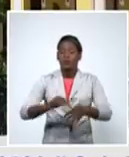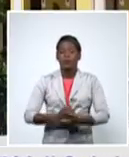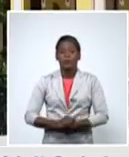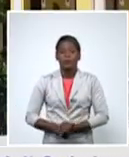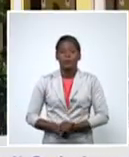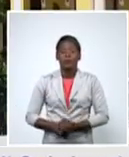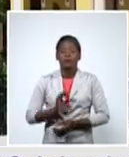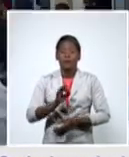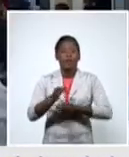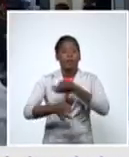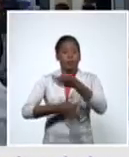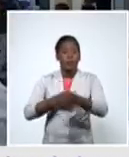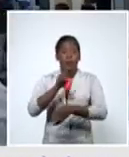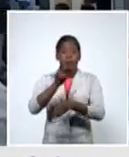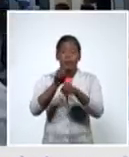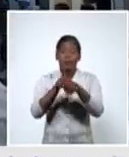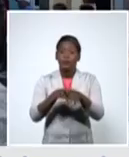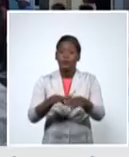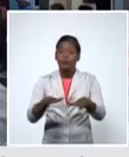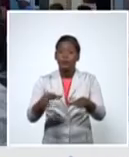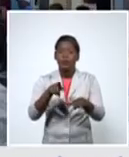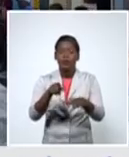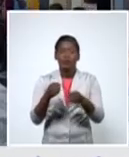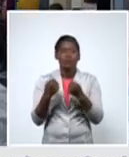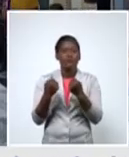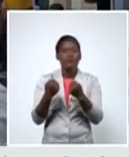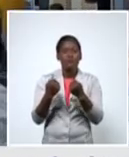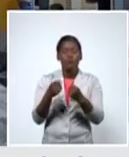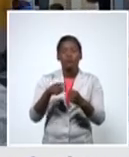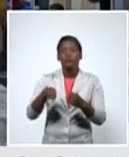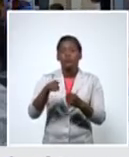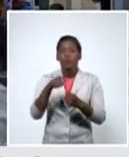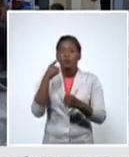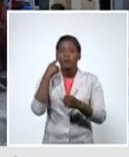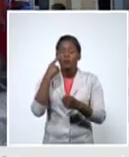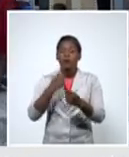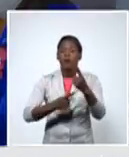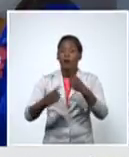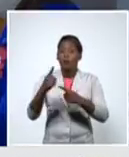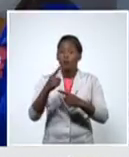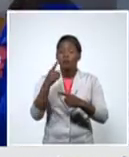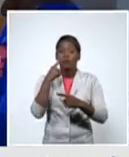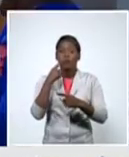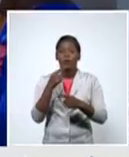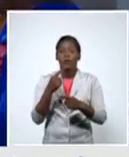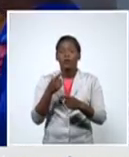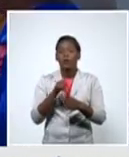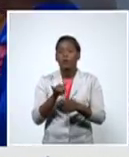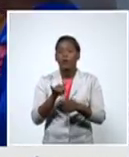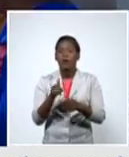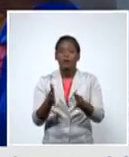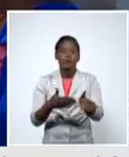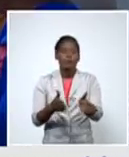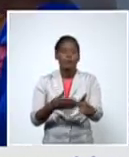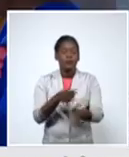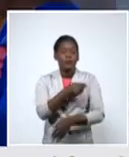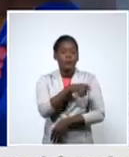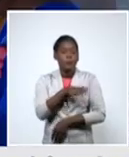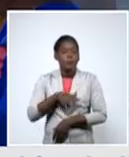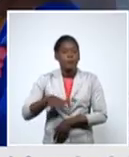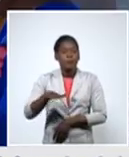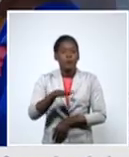trata de un virus que se ha propagado rápidamente mucho han tenido que ver las indisciplinas de la población y el no